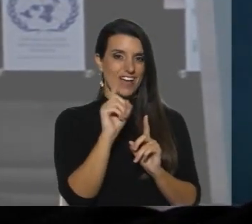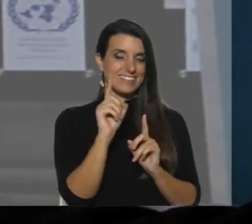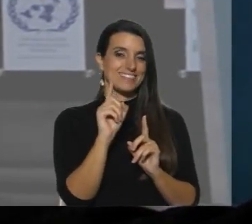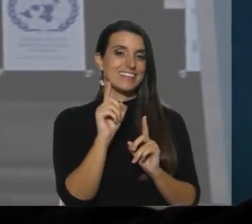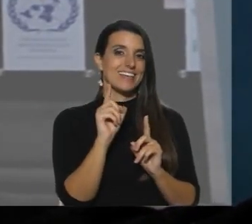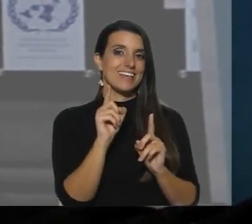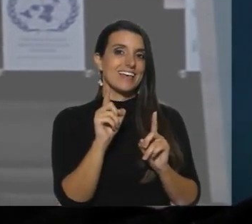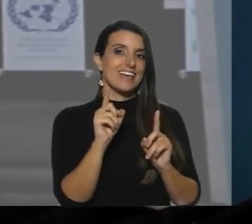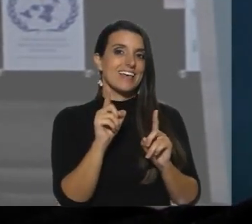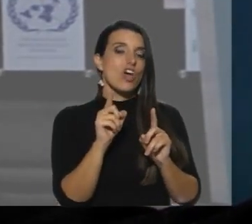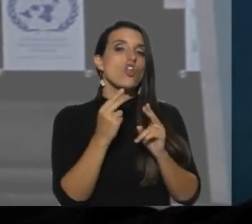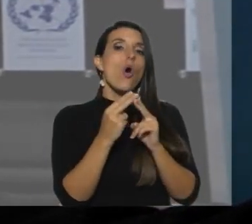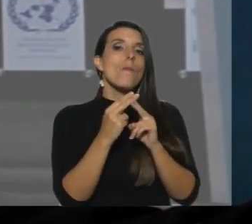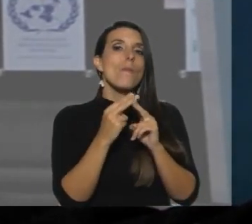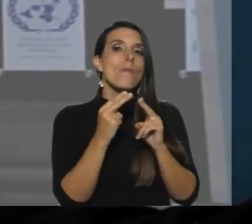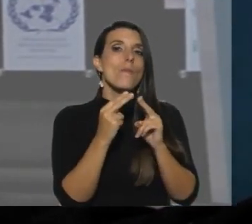tenemos catalogado como umbrales de ola de frío.